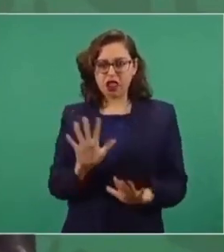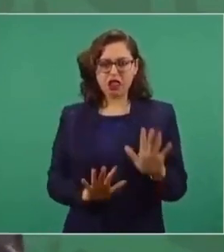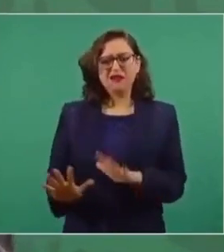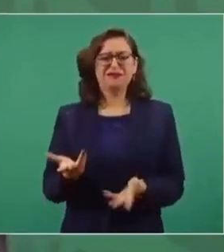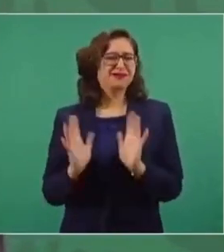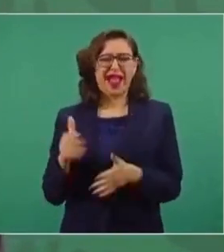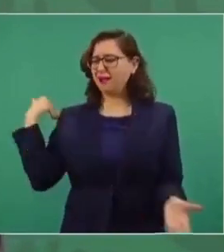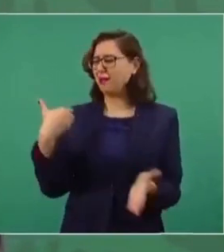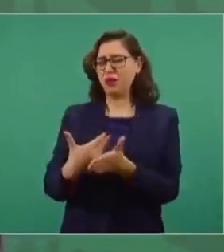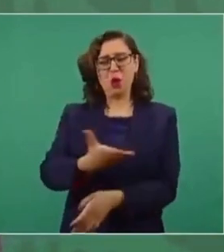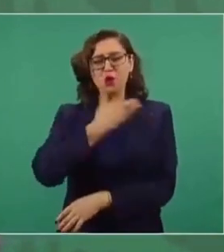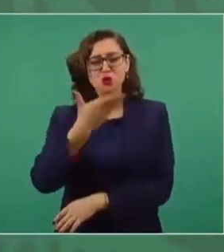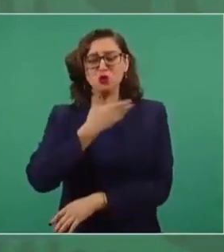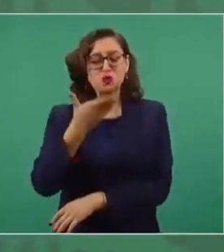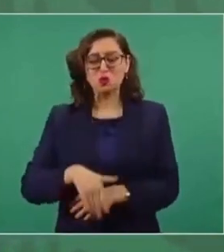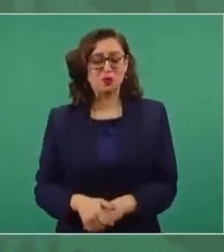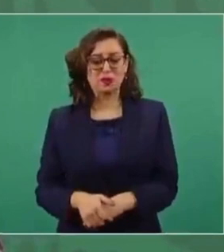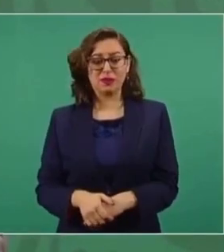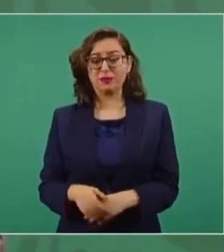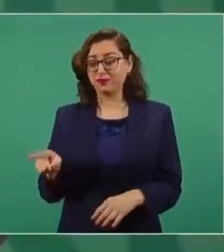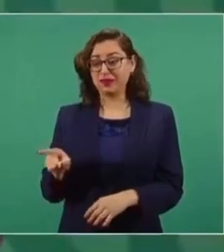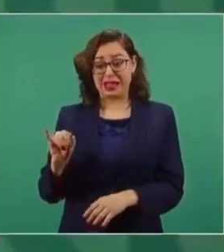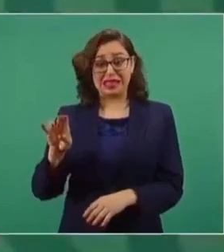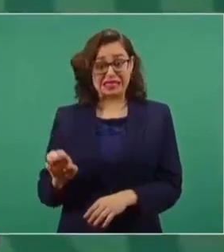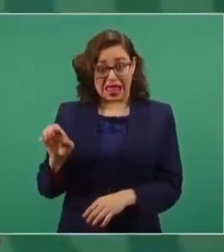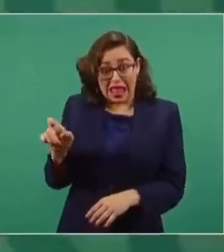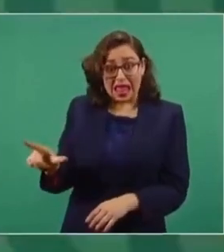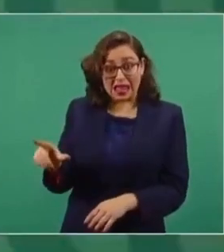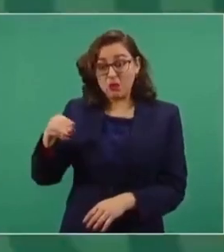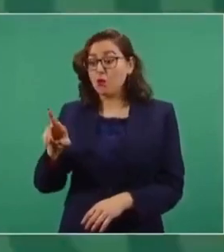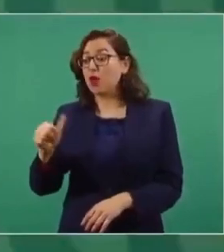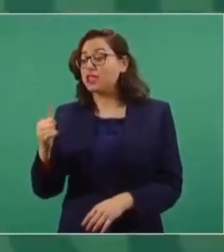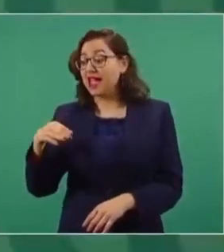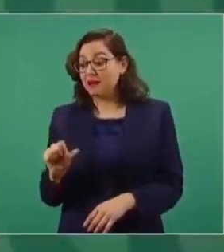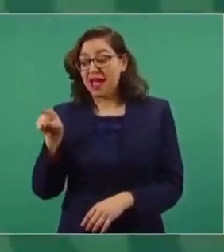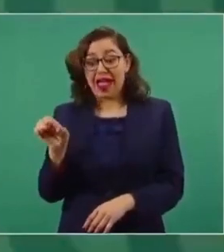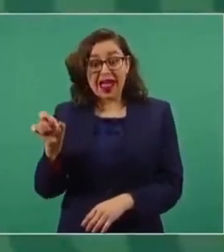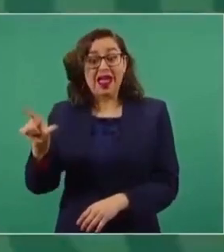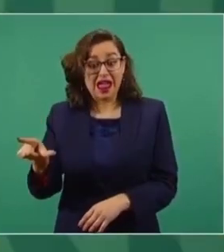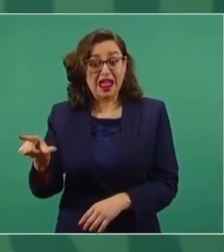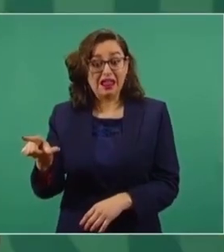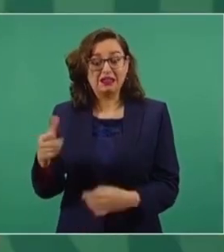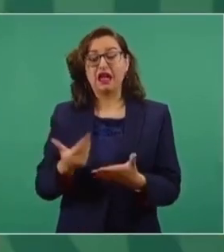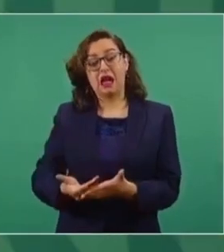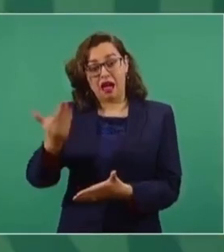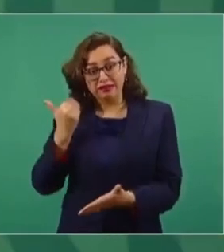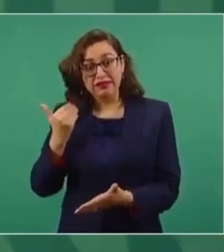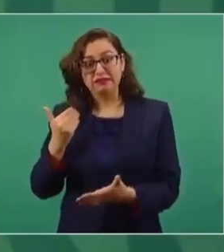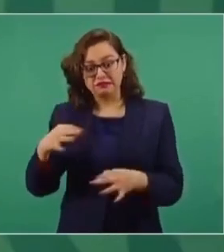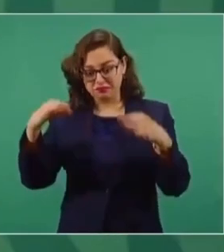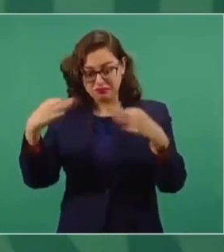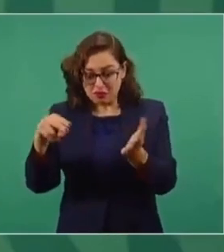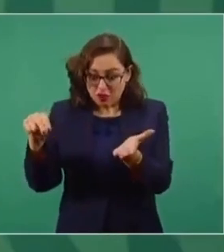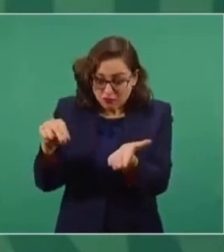este consejero, en particular este consejero, firmó un manifiesto